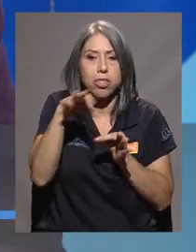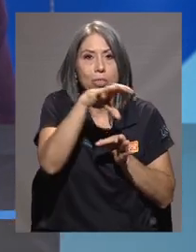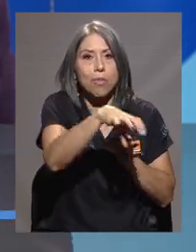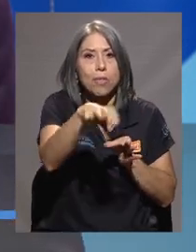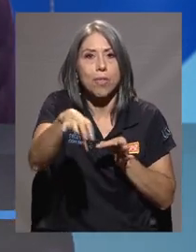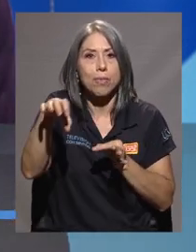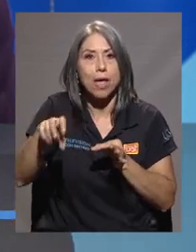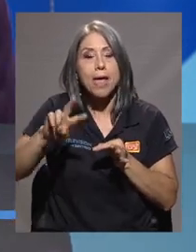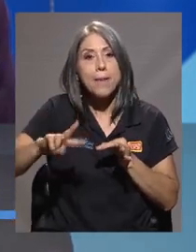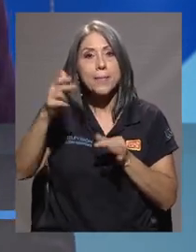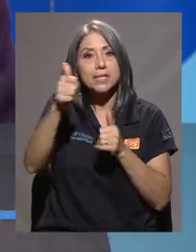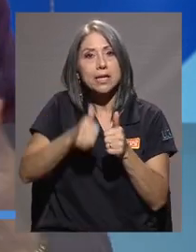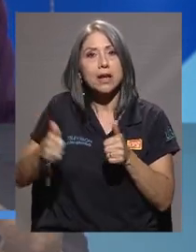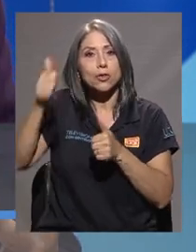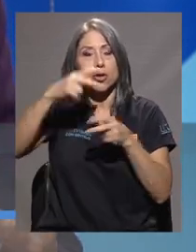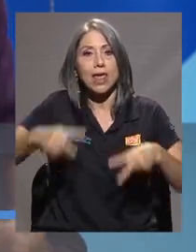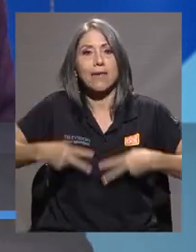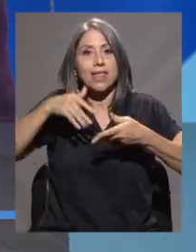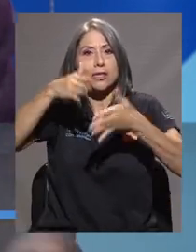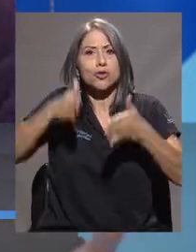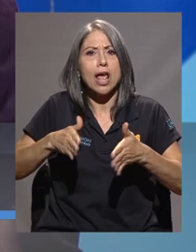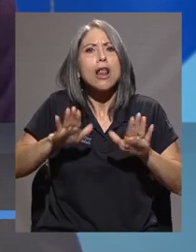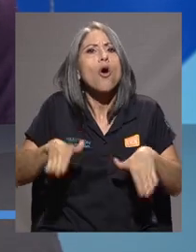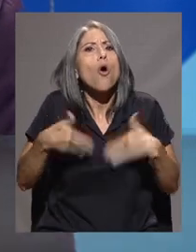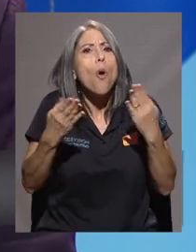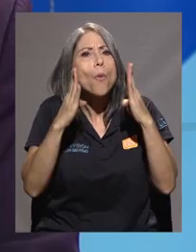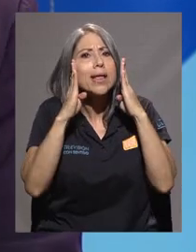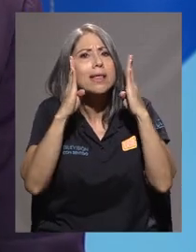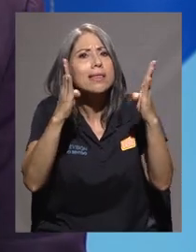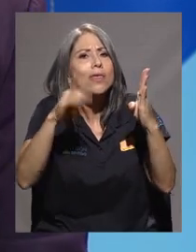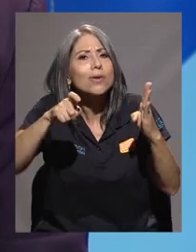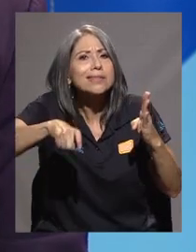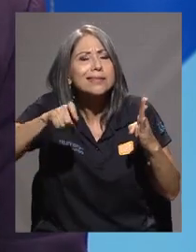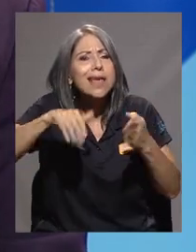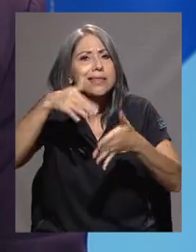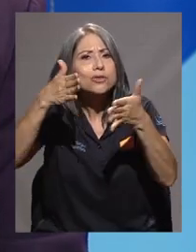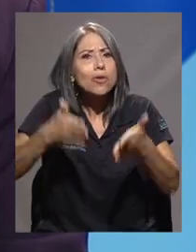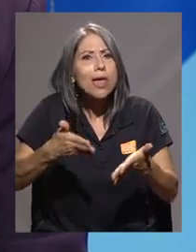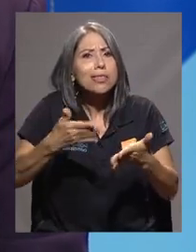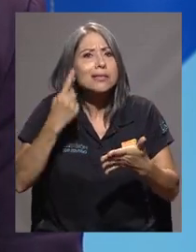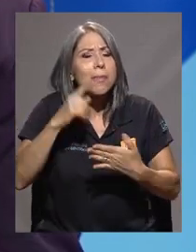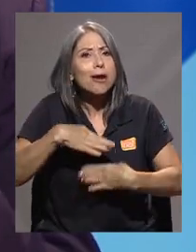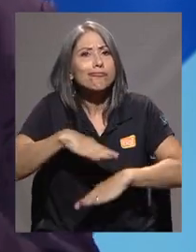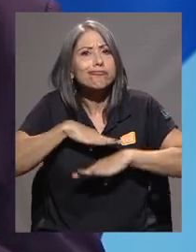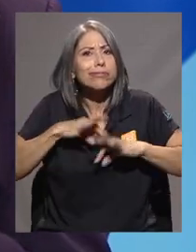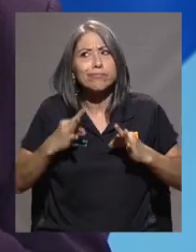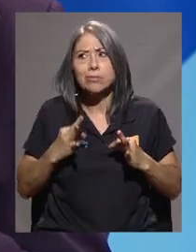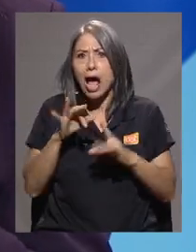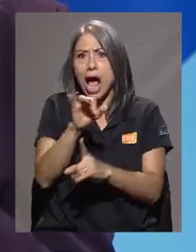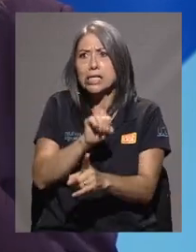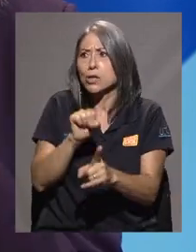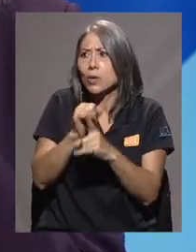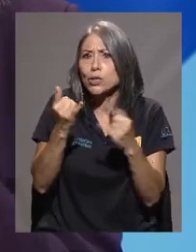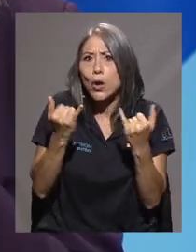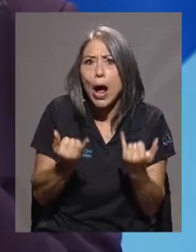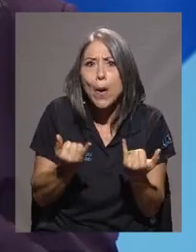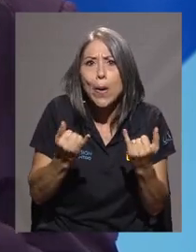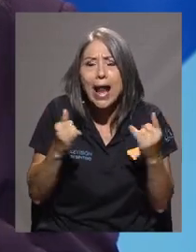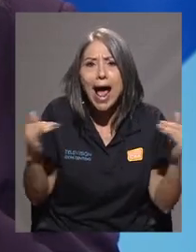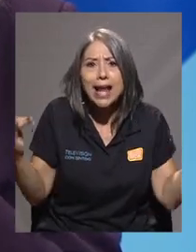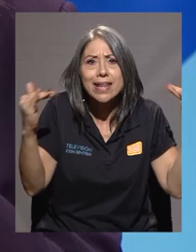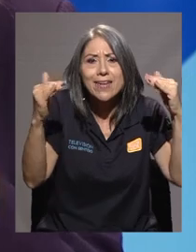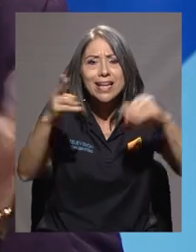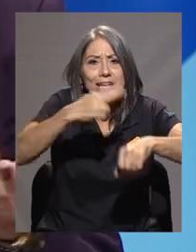Vicerrectoría de Vida Estudiantil la atención de las diferentes necesidades de los estudiantes en medio de un contexto nacional e